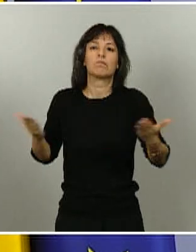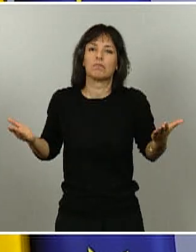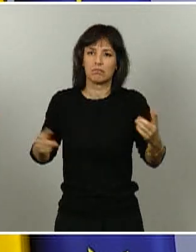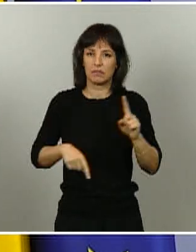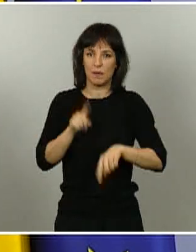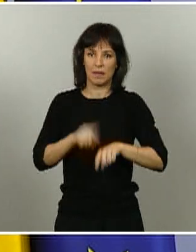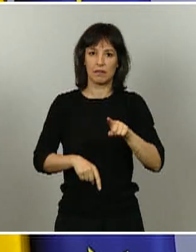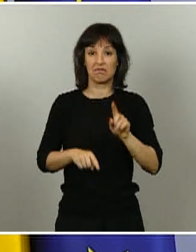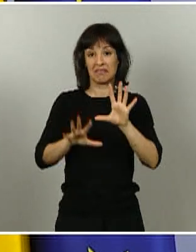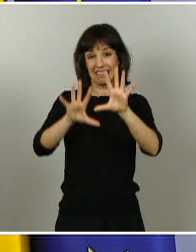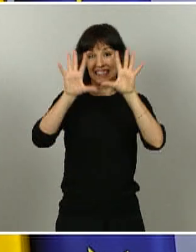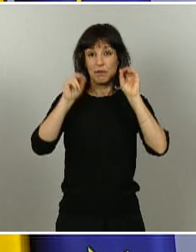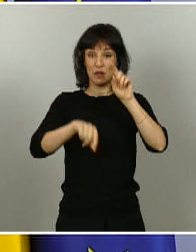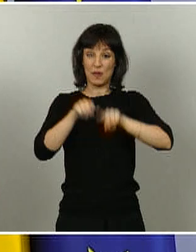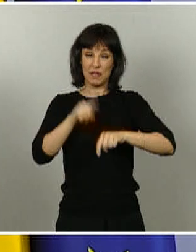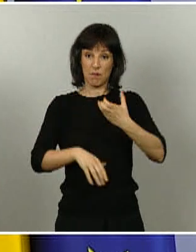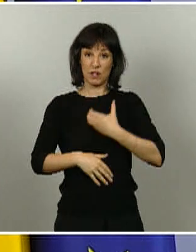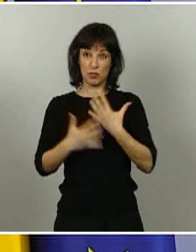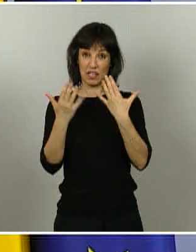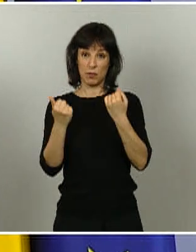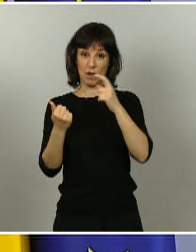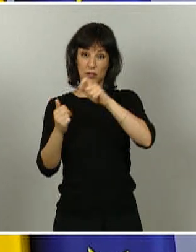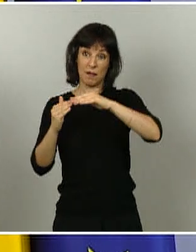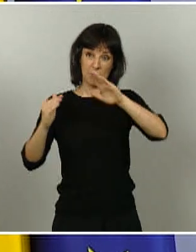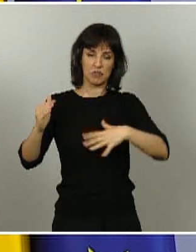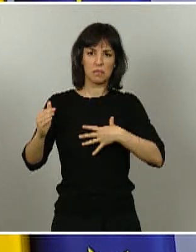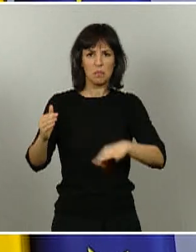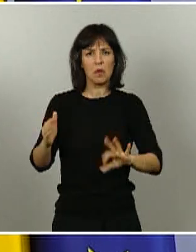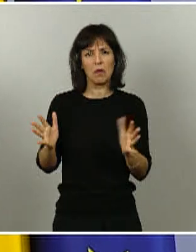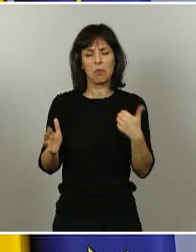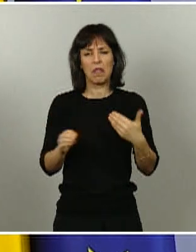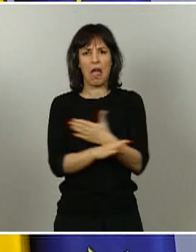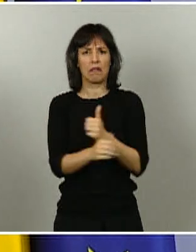tipología de municipios pueden perfectamente anticiparse de fase.